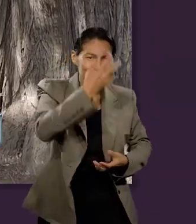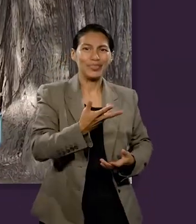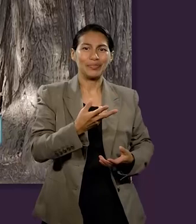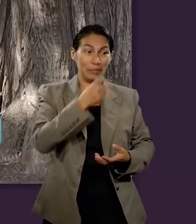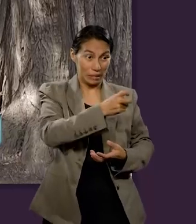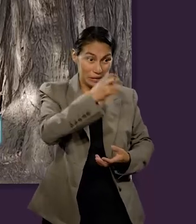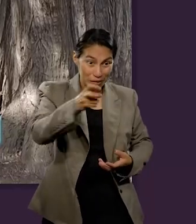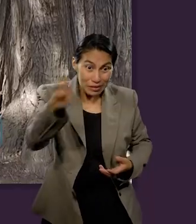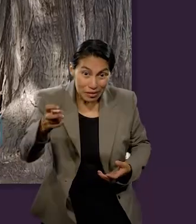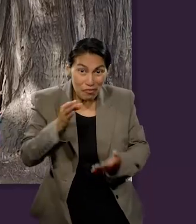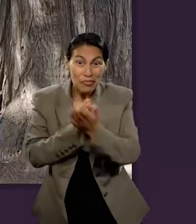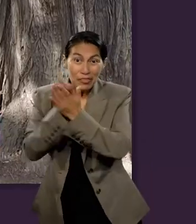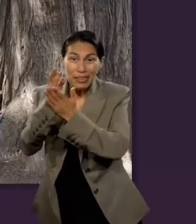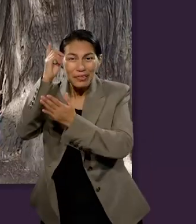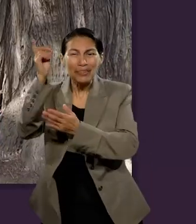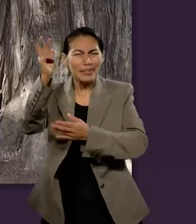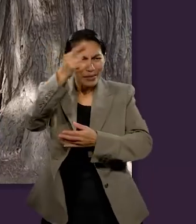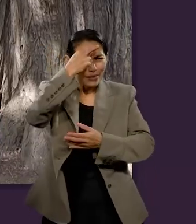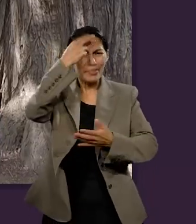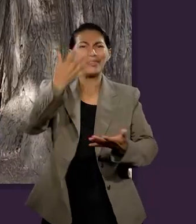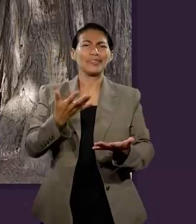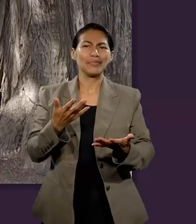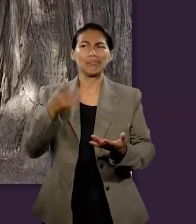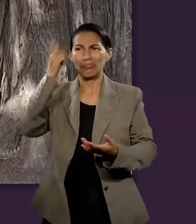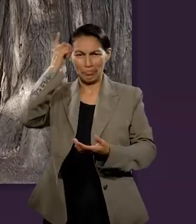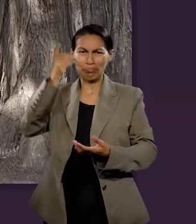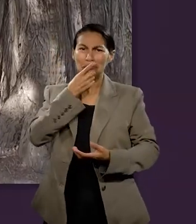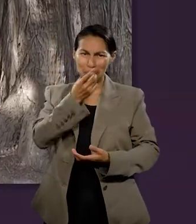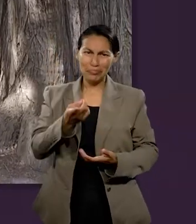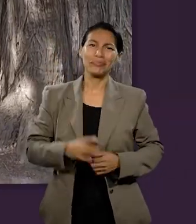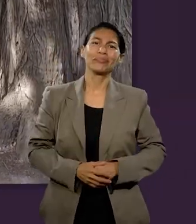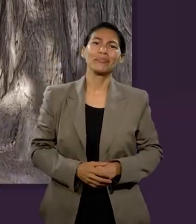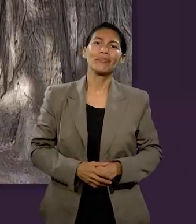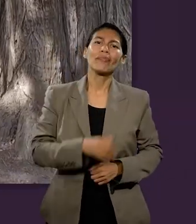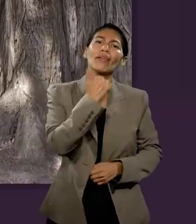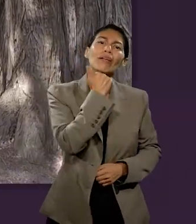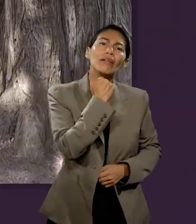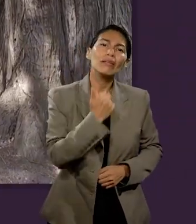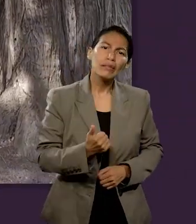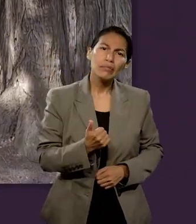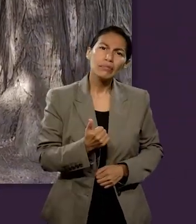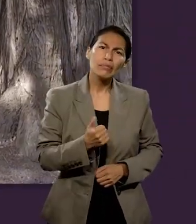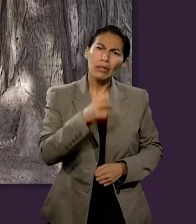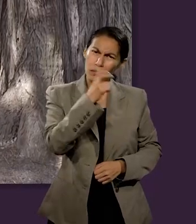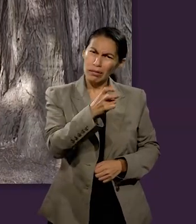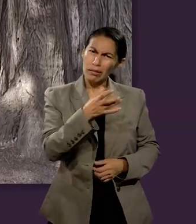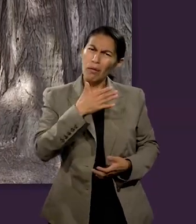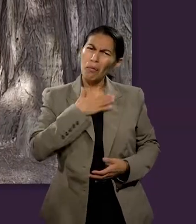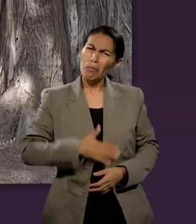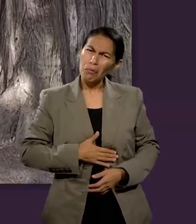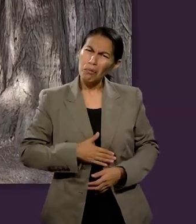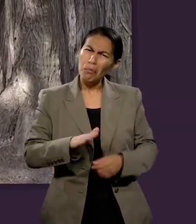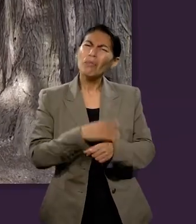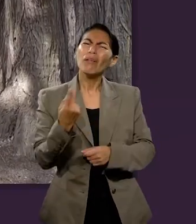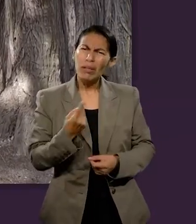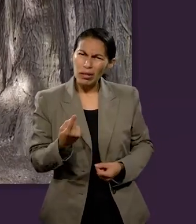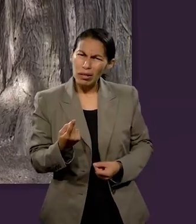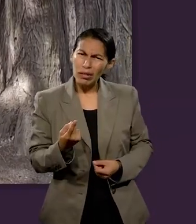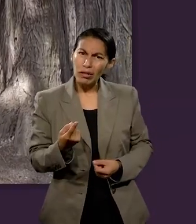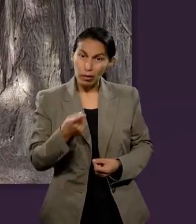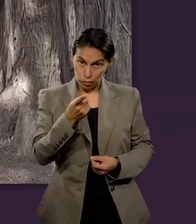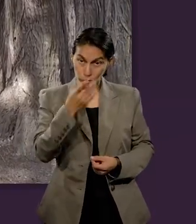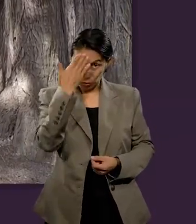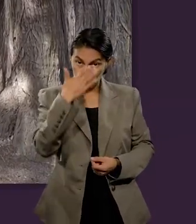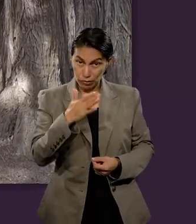reconoce a los que son suyos. Y todo comienza con un acto simple. No tiene lógica, pero Dios así lo determinó.